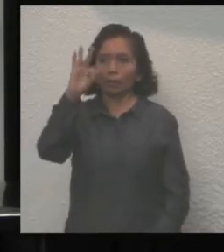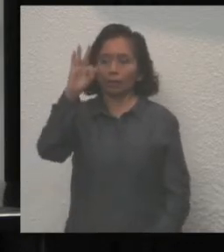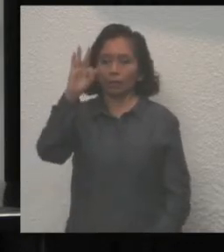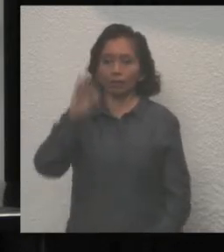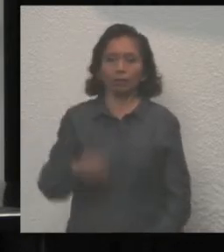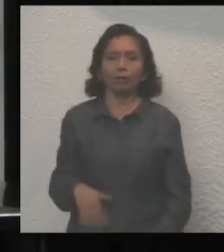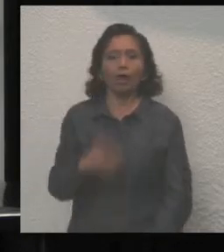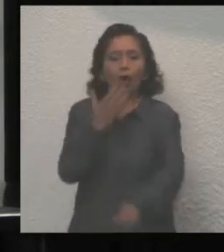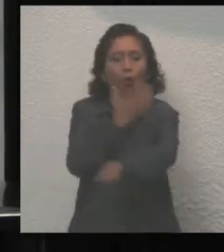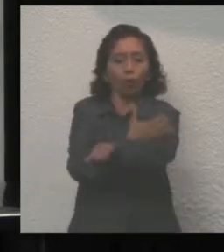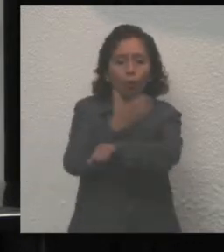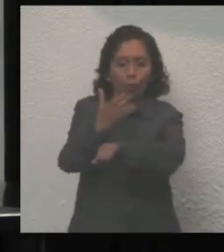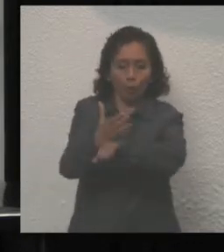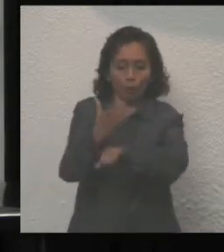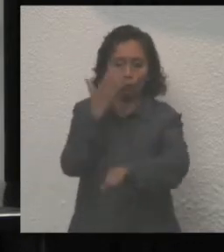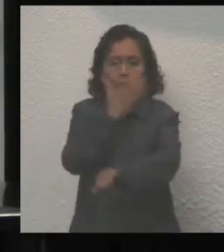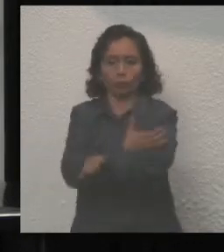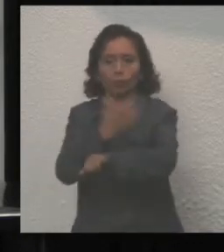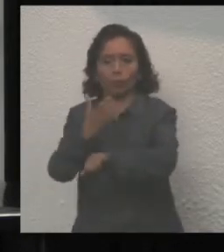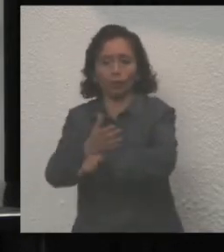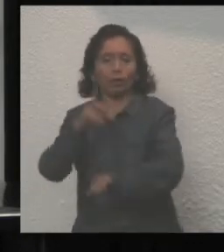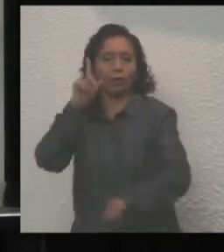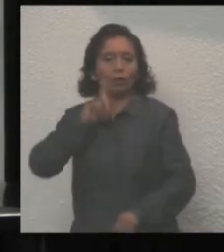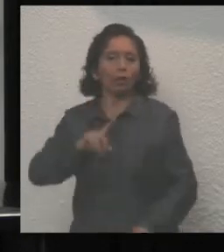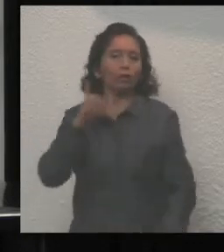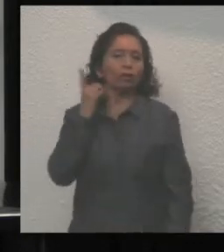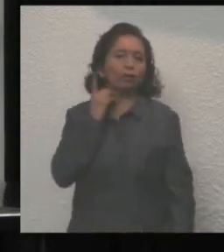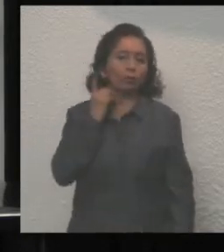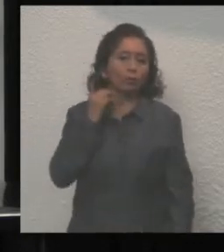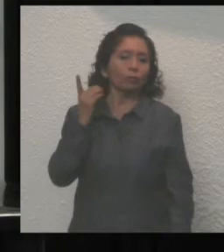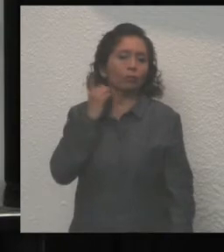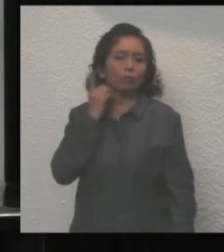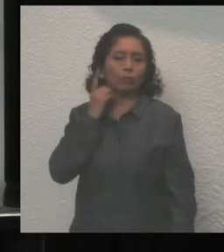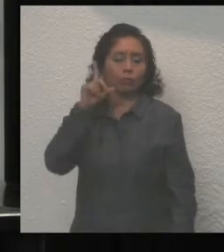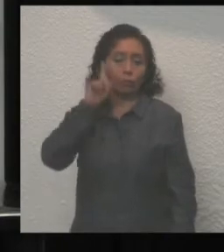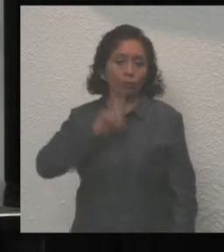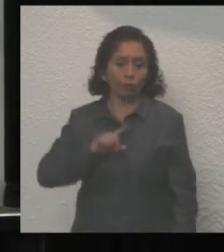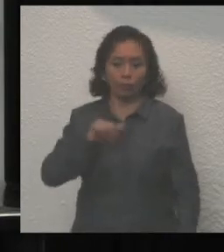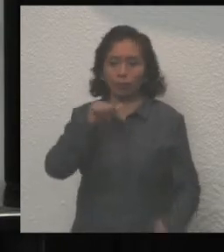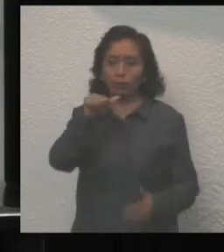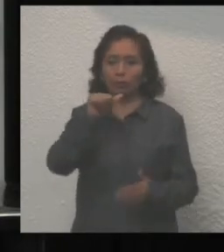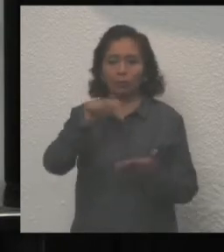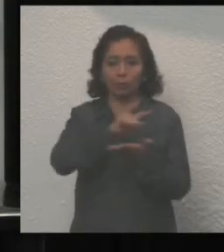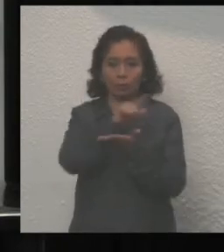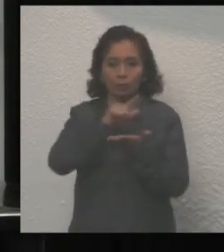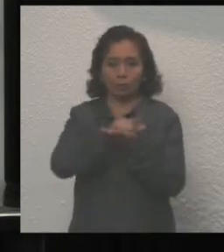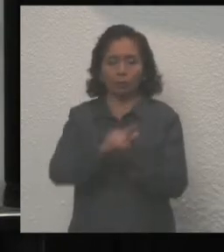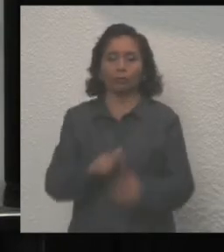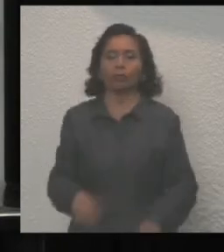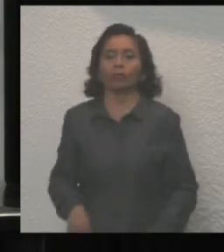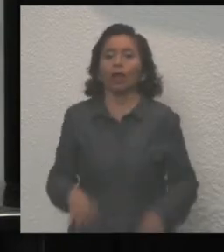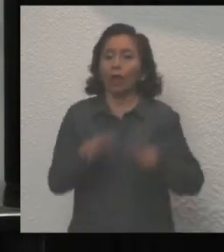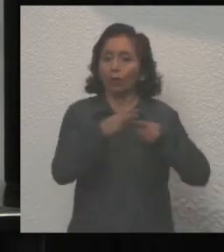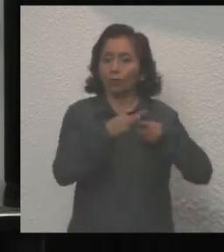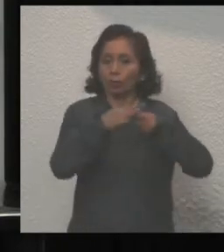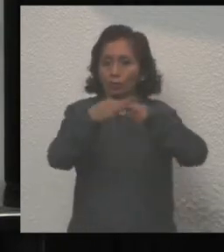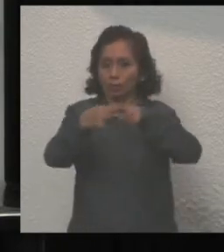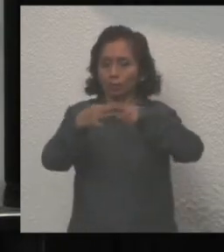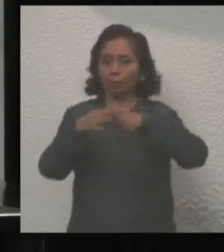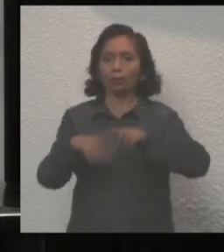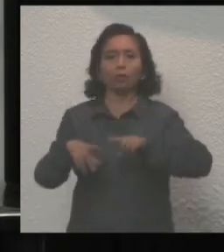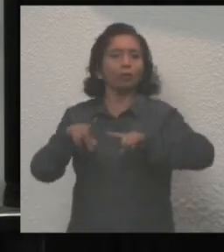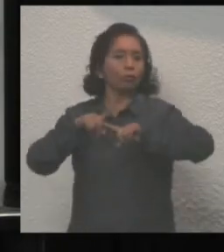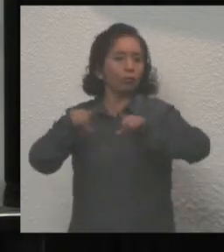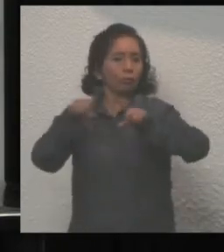A mis compañeras y compañeros diputados de esta decimosexta legislatura. A los representantes de los partidos